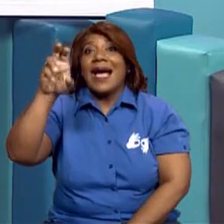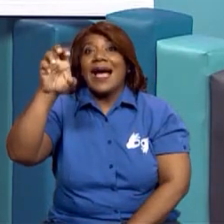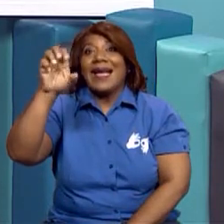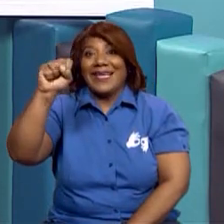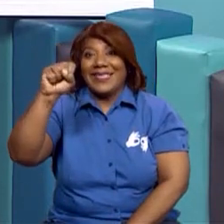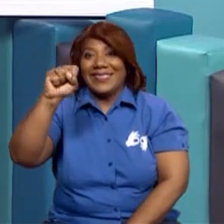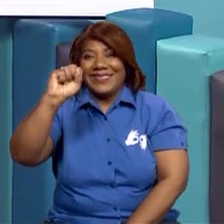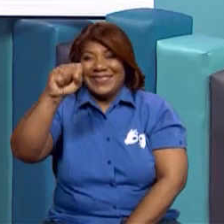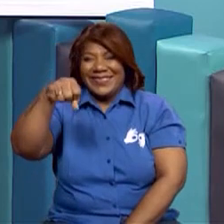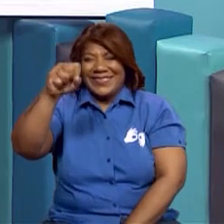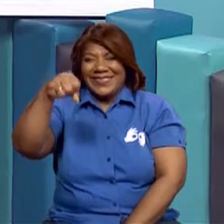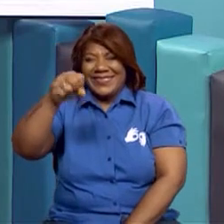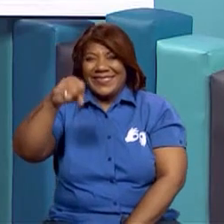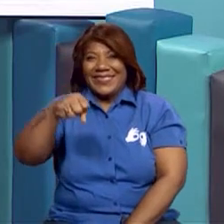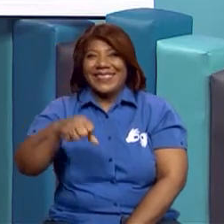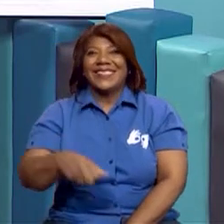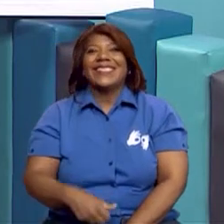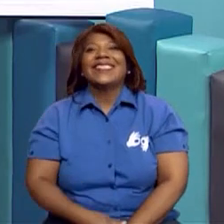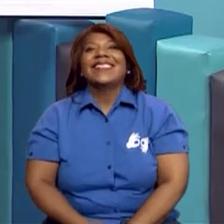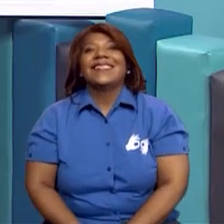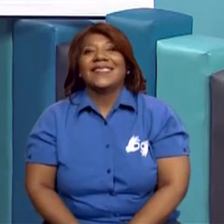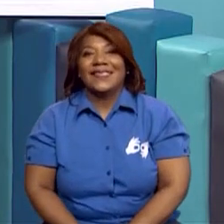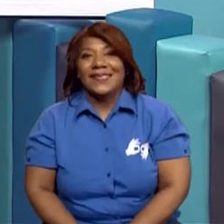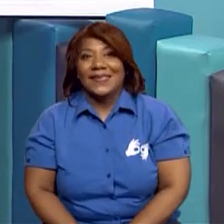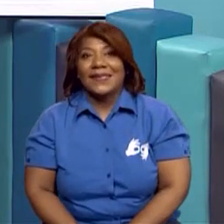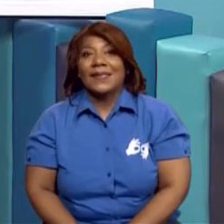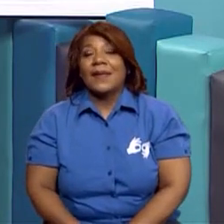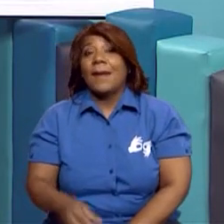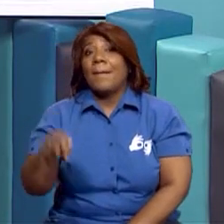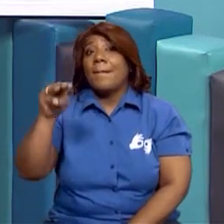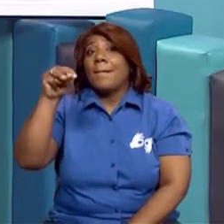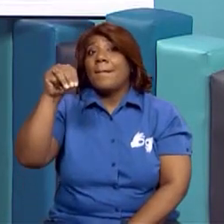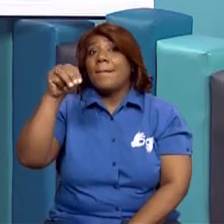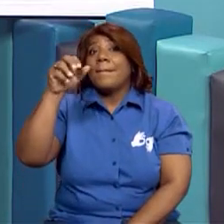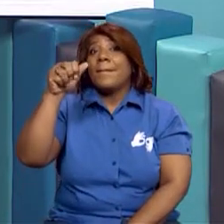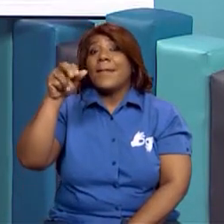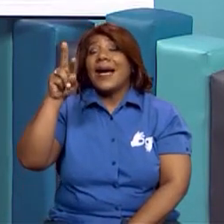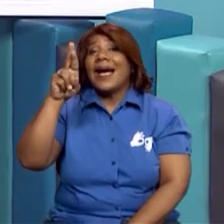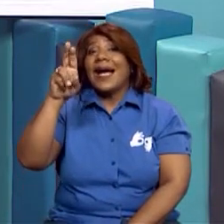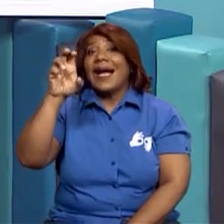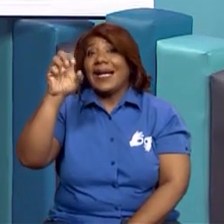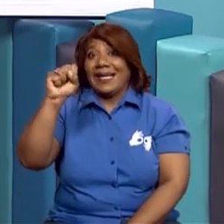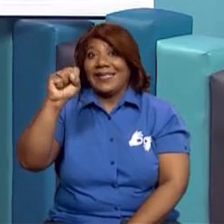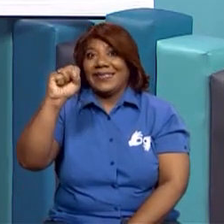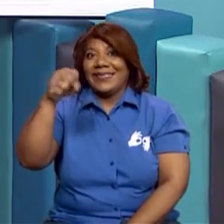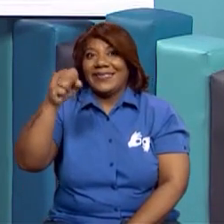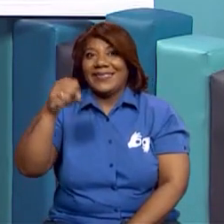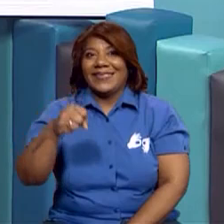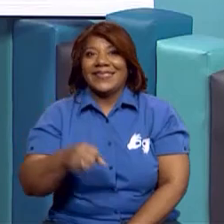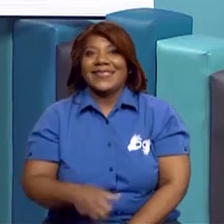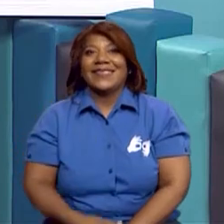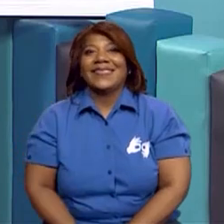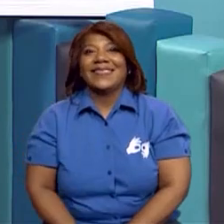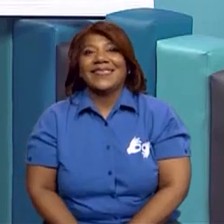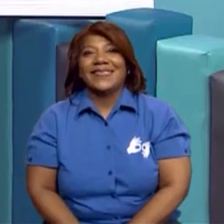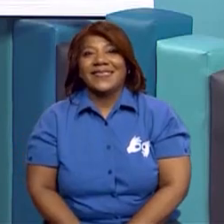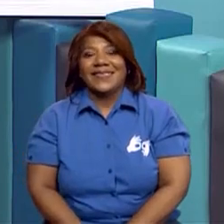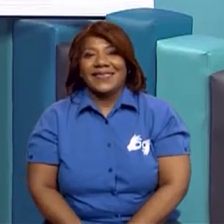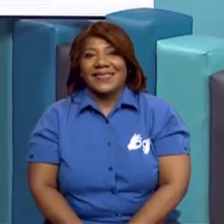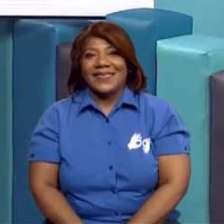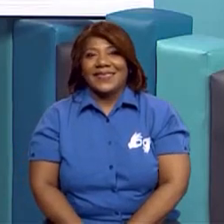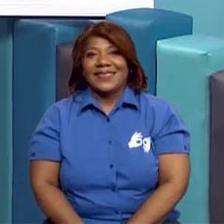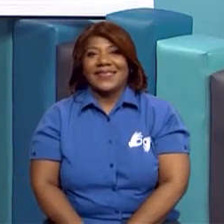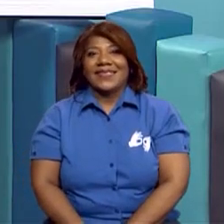buscar, que ya yo la vi, que pueden ser dos, pero debes contar las casillas. ¿Bien? Ok. Ahora,